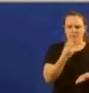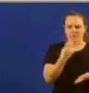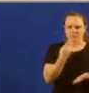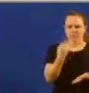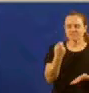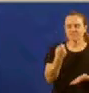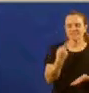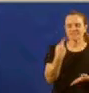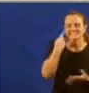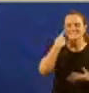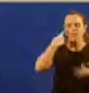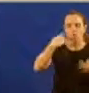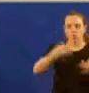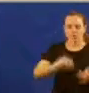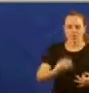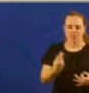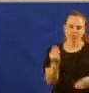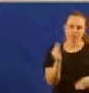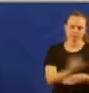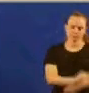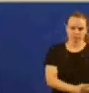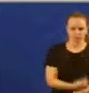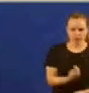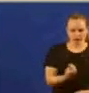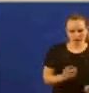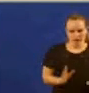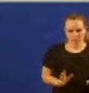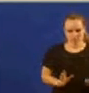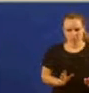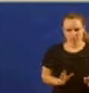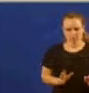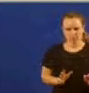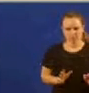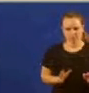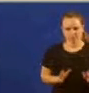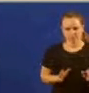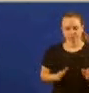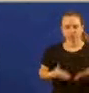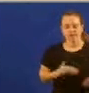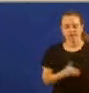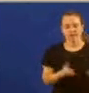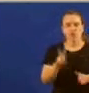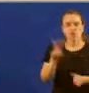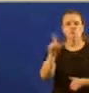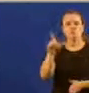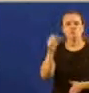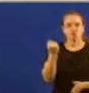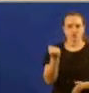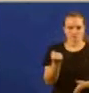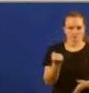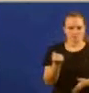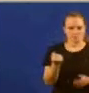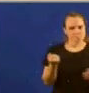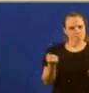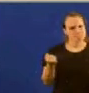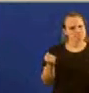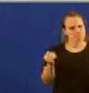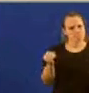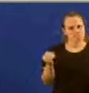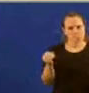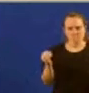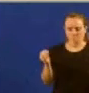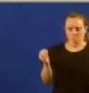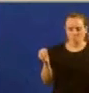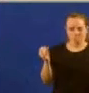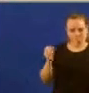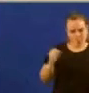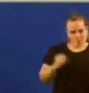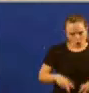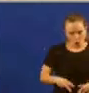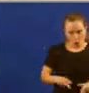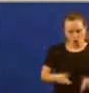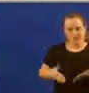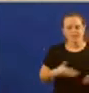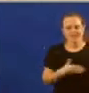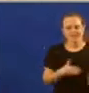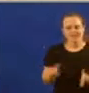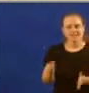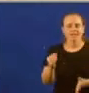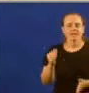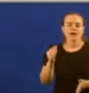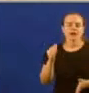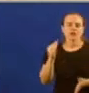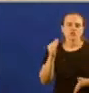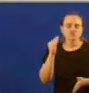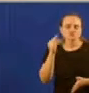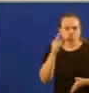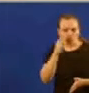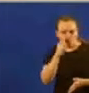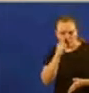seguridade. E temos os lombos do ulla disminuídos. A ría de Noia as toxinas siguen sendo